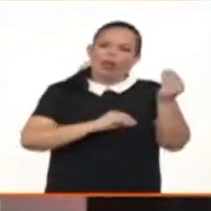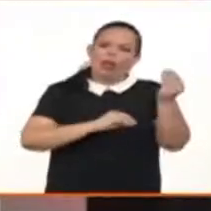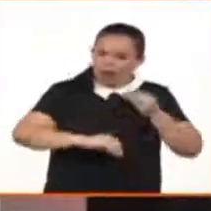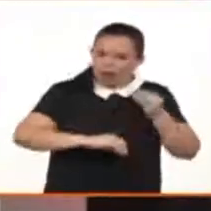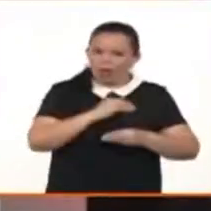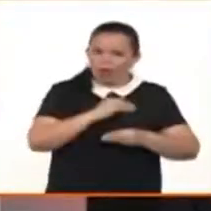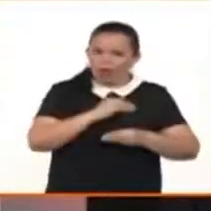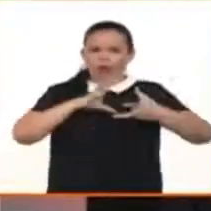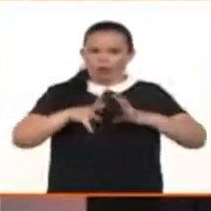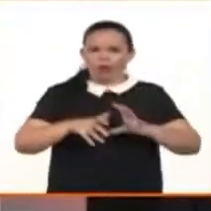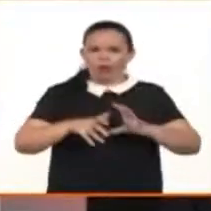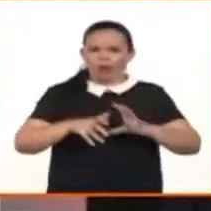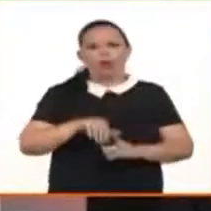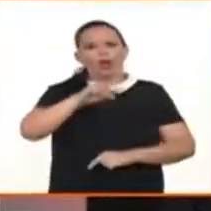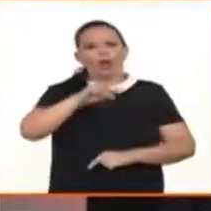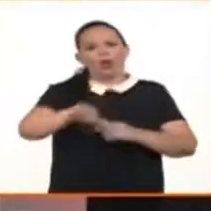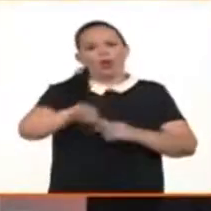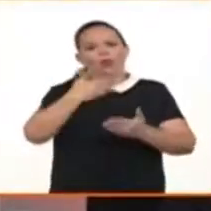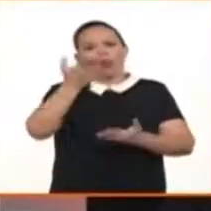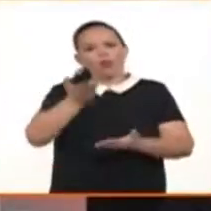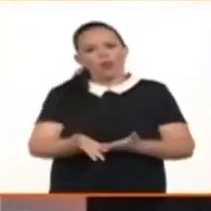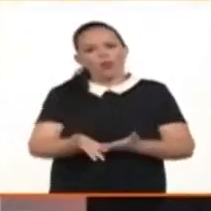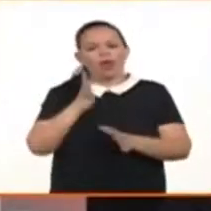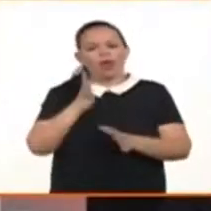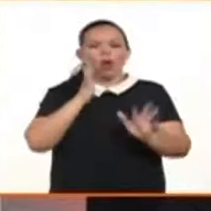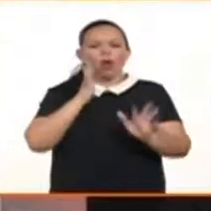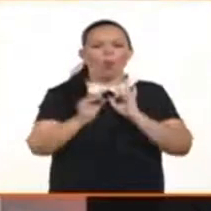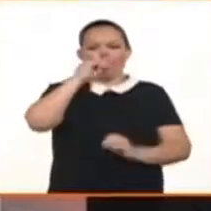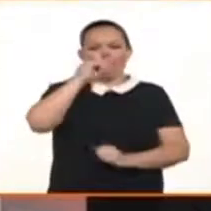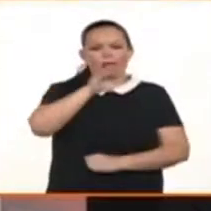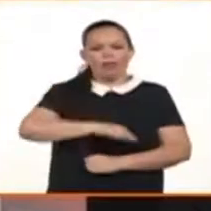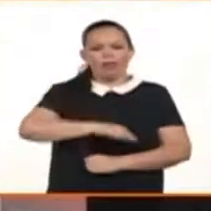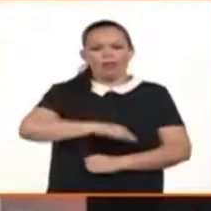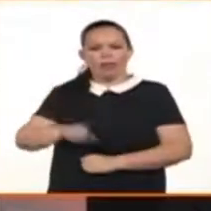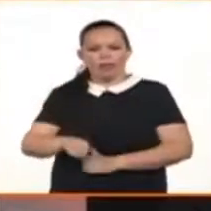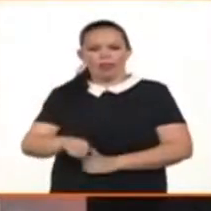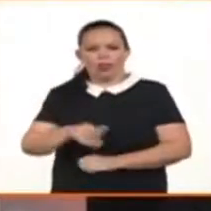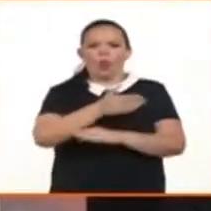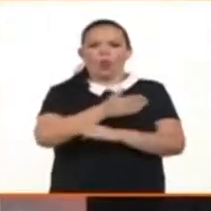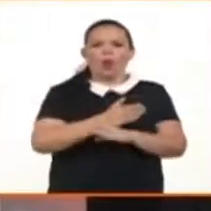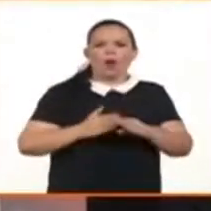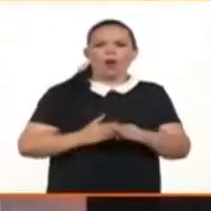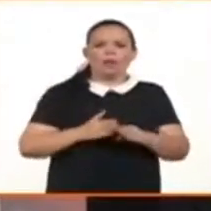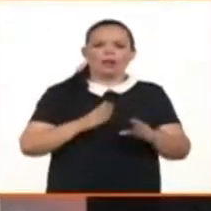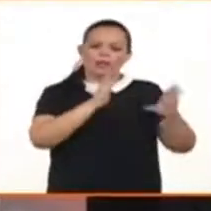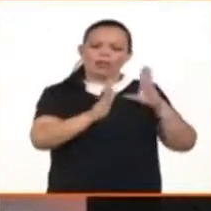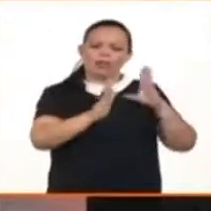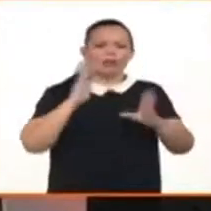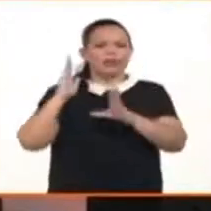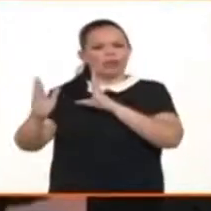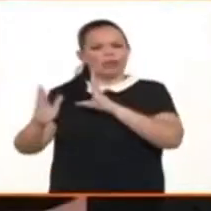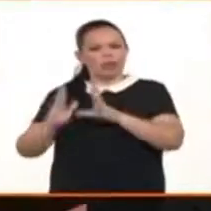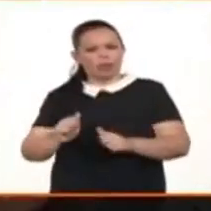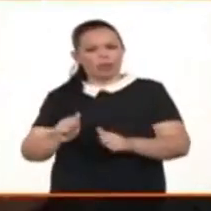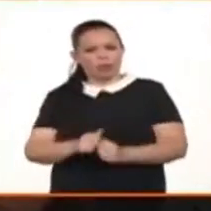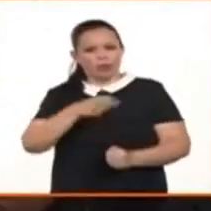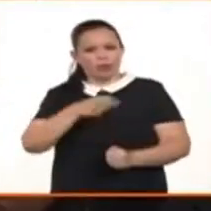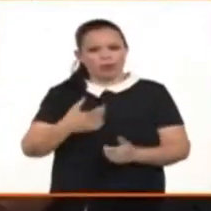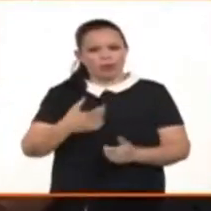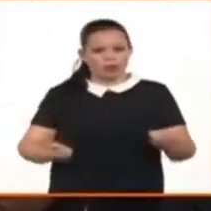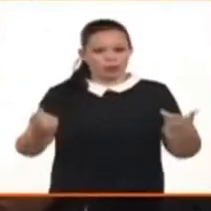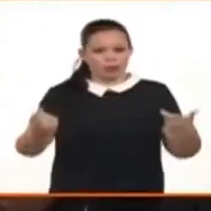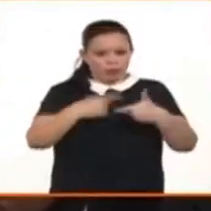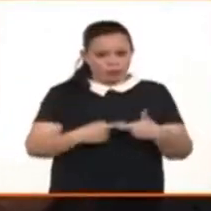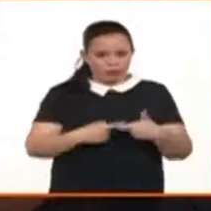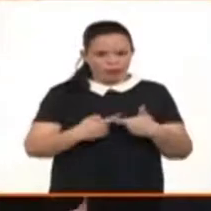Se está proponiendo una guardia y cuidado compartida siempre que sea posible. En materia de matrimonios y uniones, nosotros, el Código de Familia